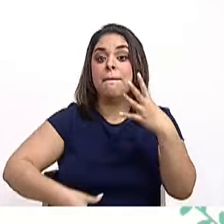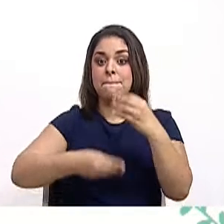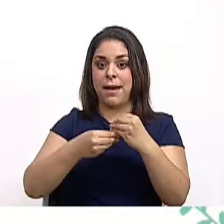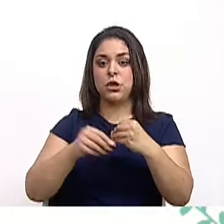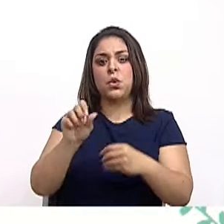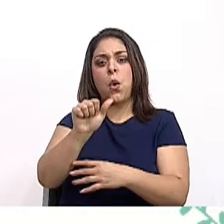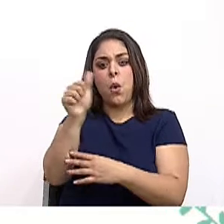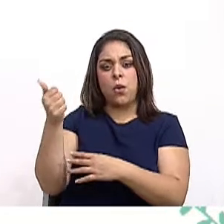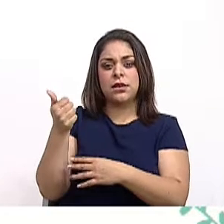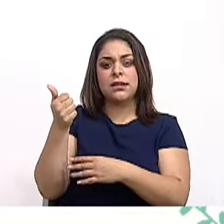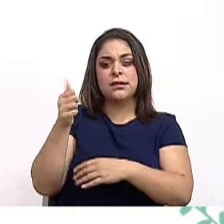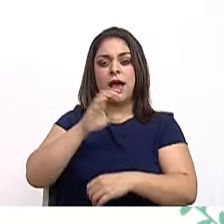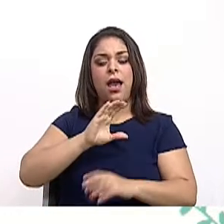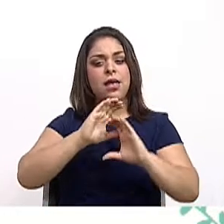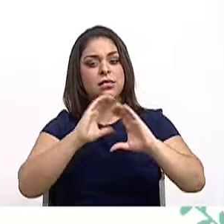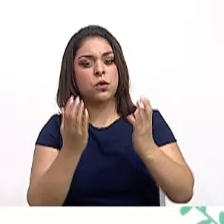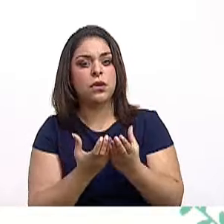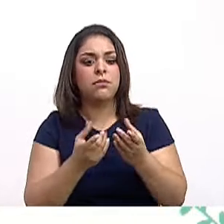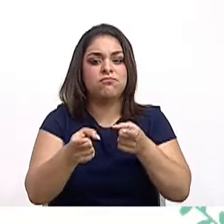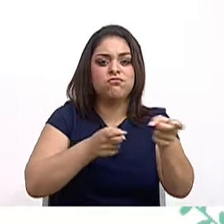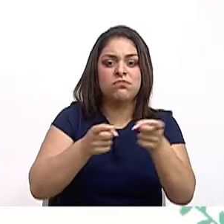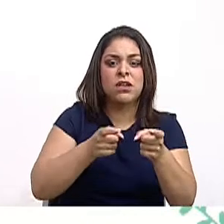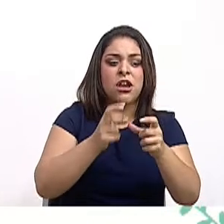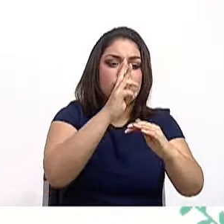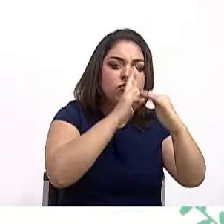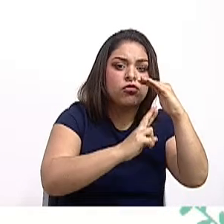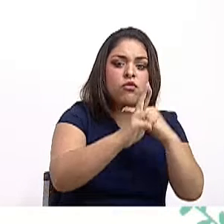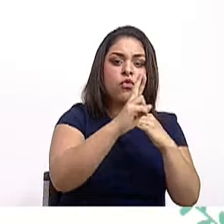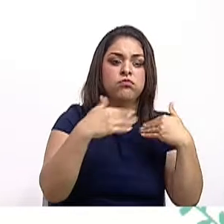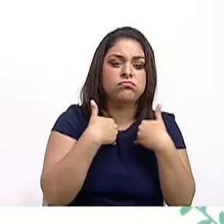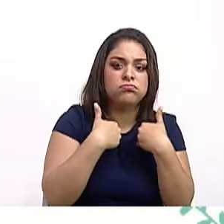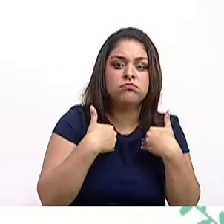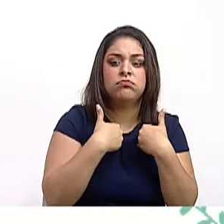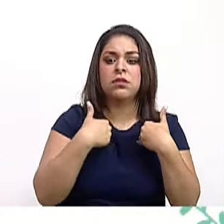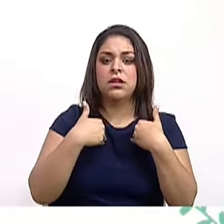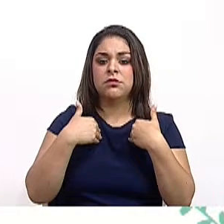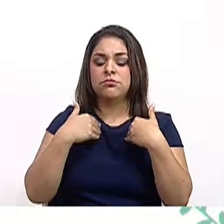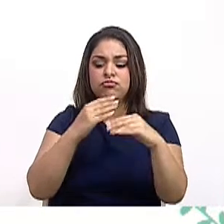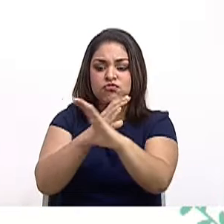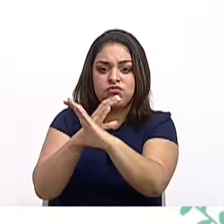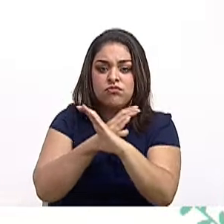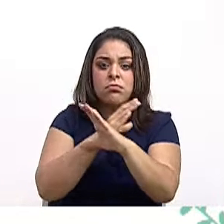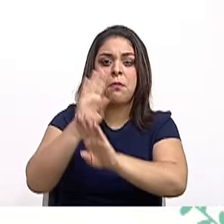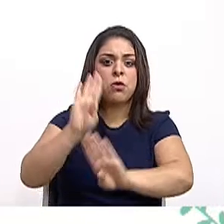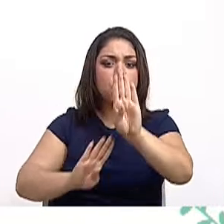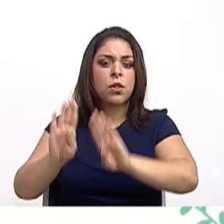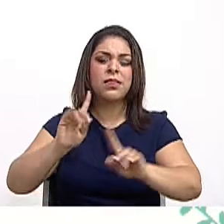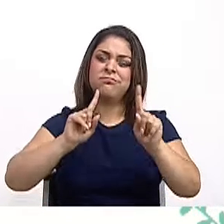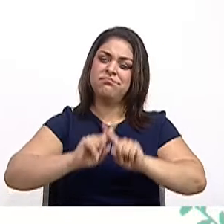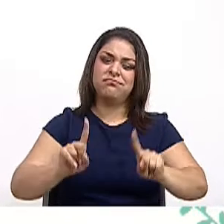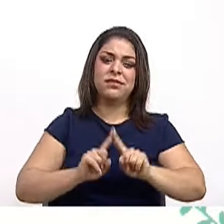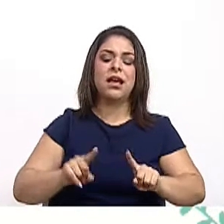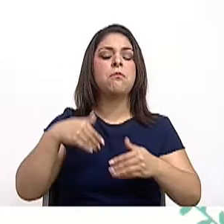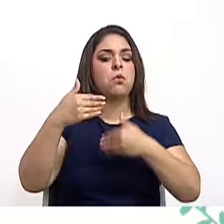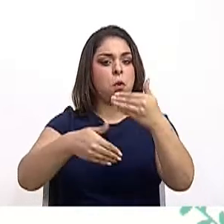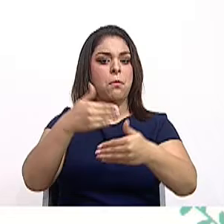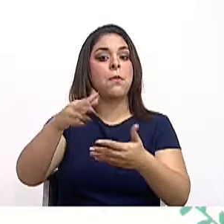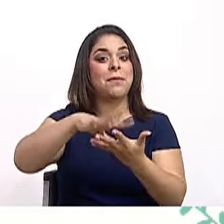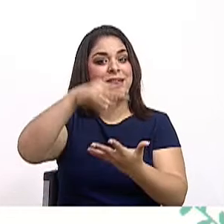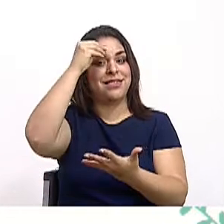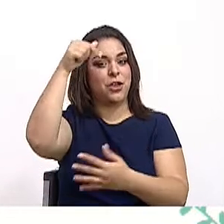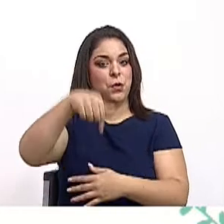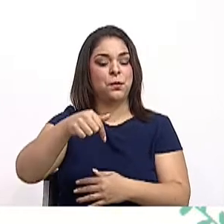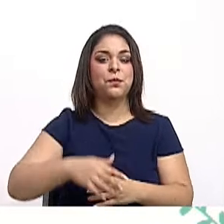como refugios de vida silvestre, reservas biológicas, entre otros, que vamos a ir viendo en la medida en que vamos avanzando.